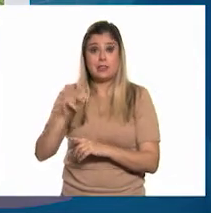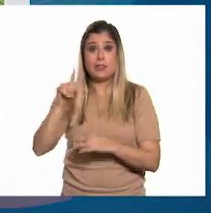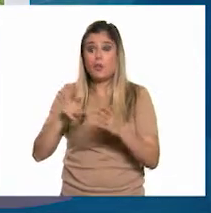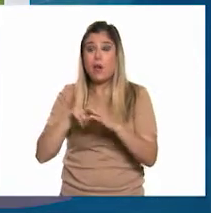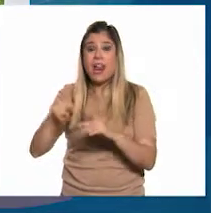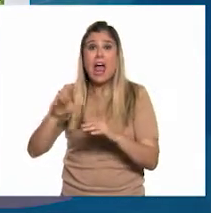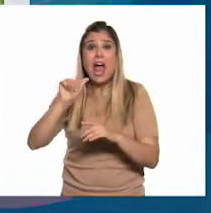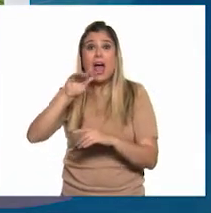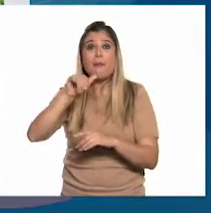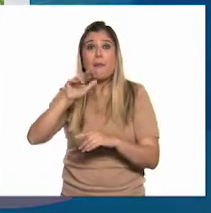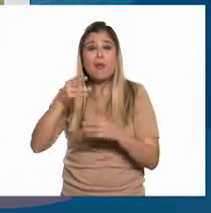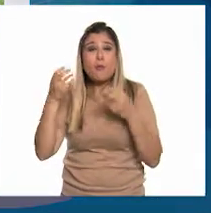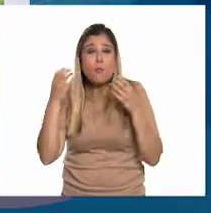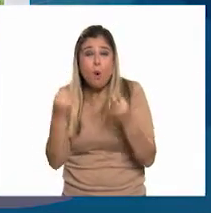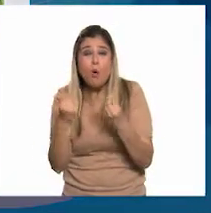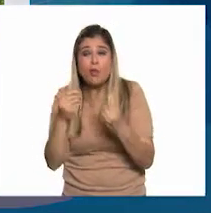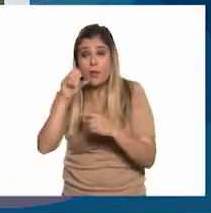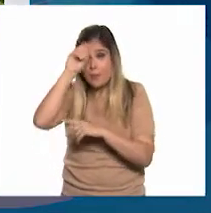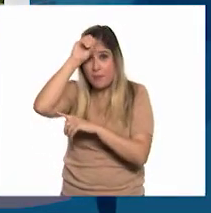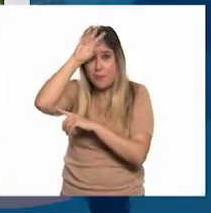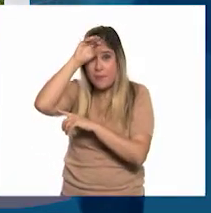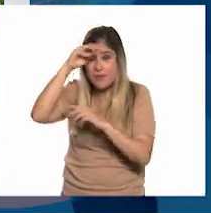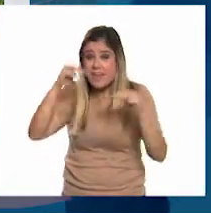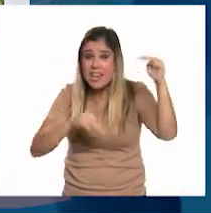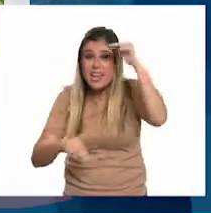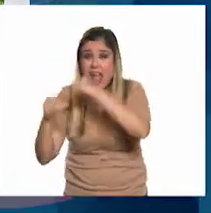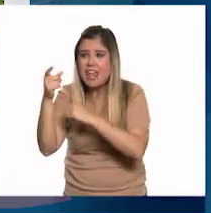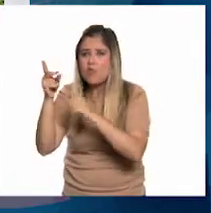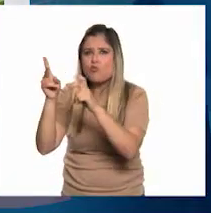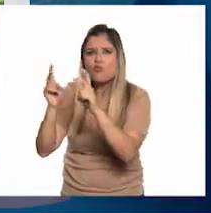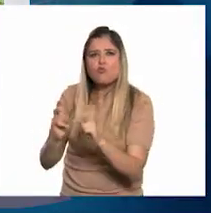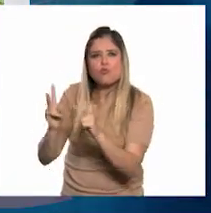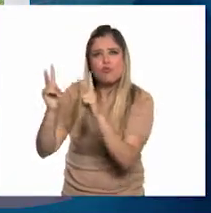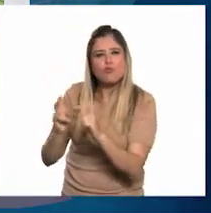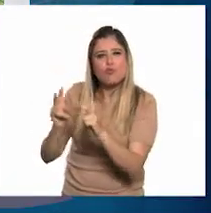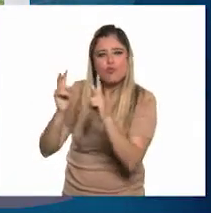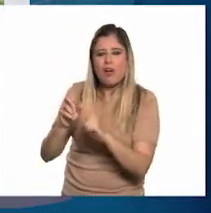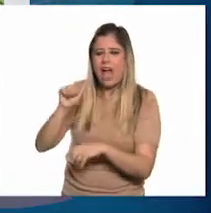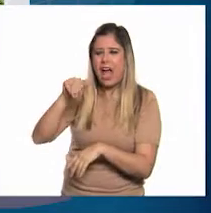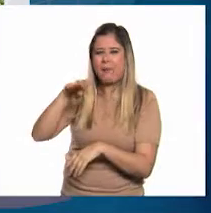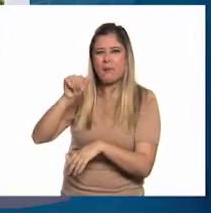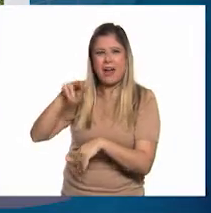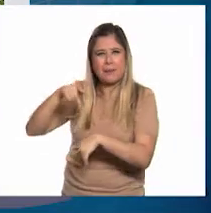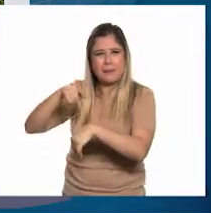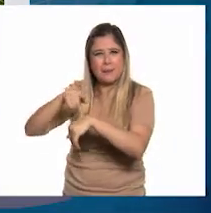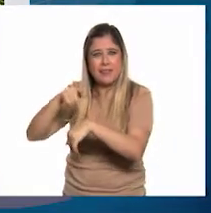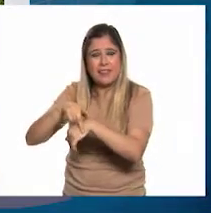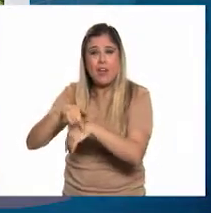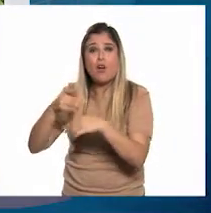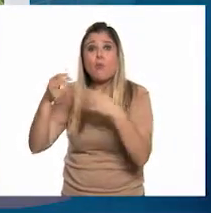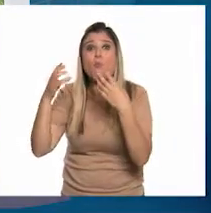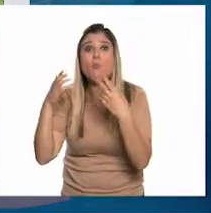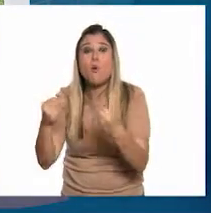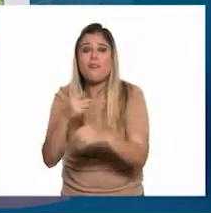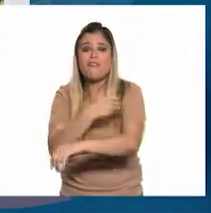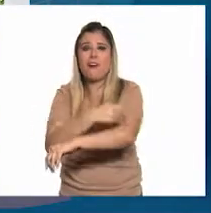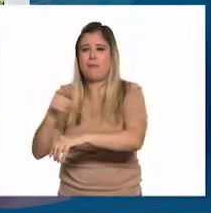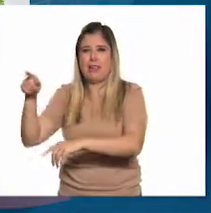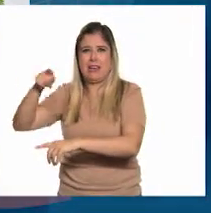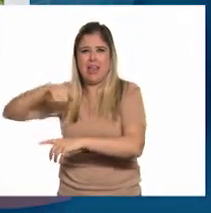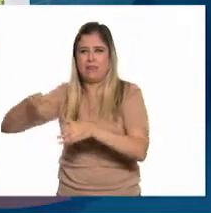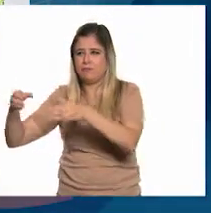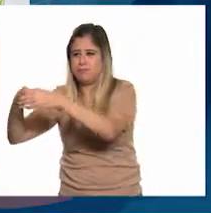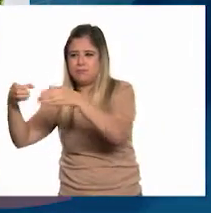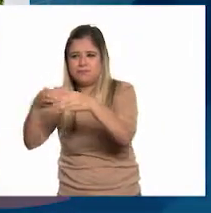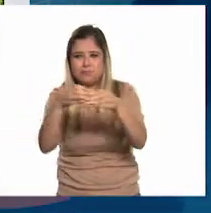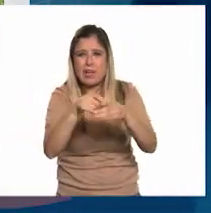ámbar. En minas como esta es de donde se extrae esta resina petrificada. Sostén de miles de familias mexicanas que